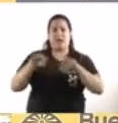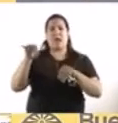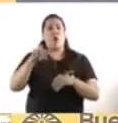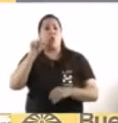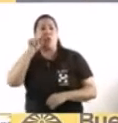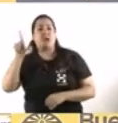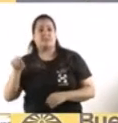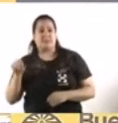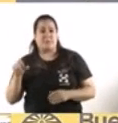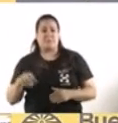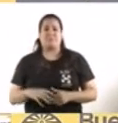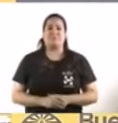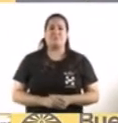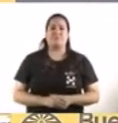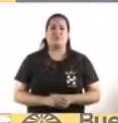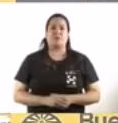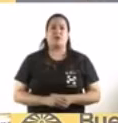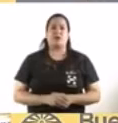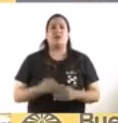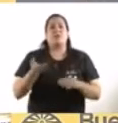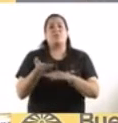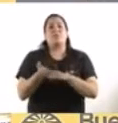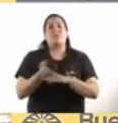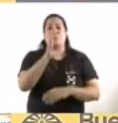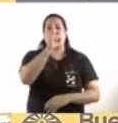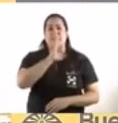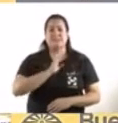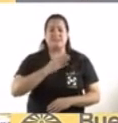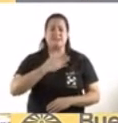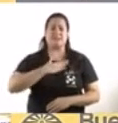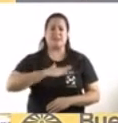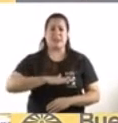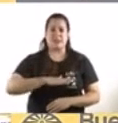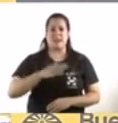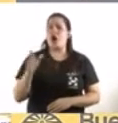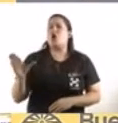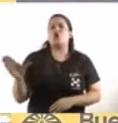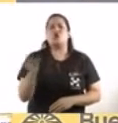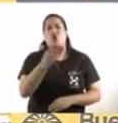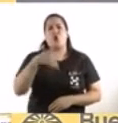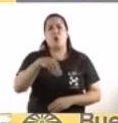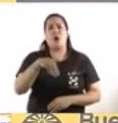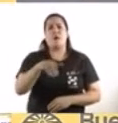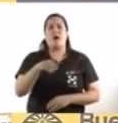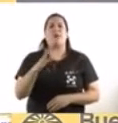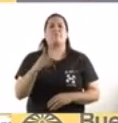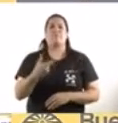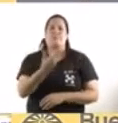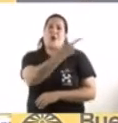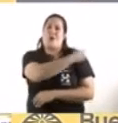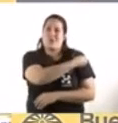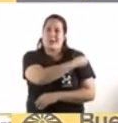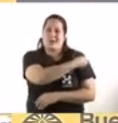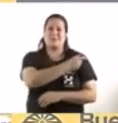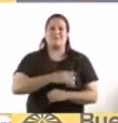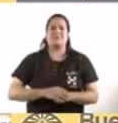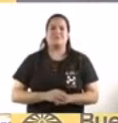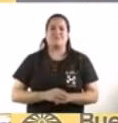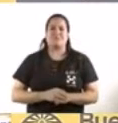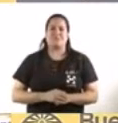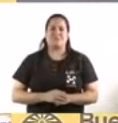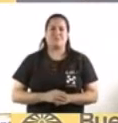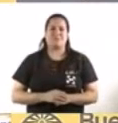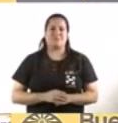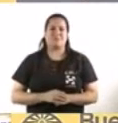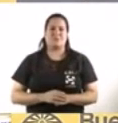Nosotros les pedimos a todos paciencia, tranquilidad, todos van a tener su turno para vacunarse y todos van a tener su vacuna.